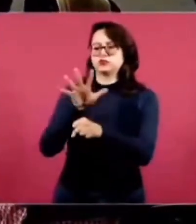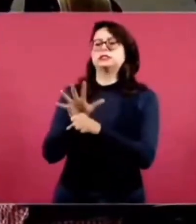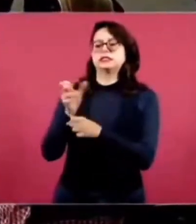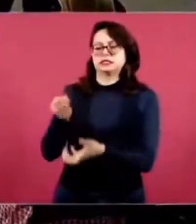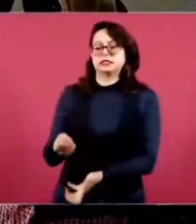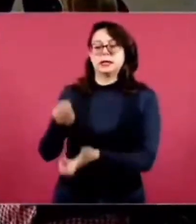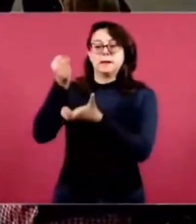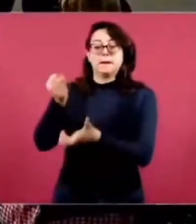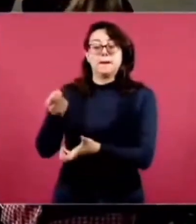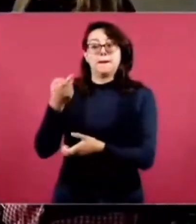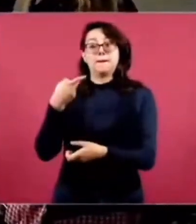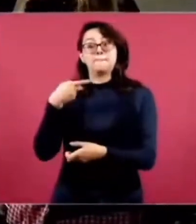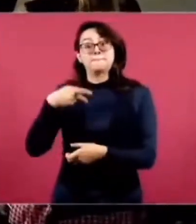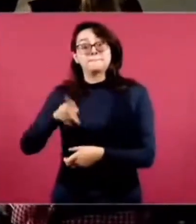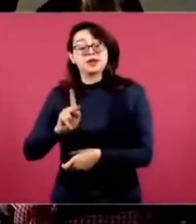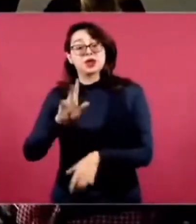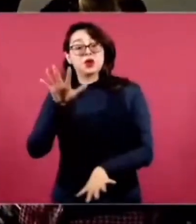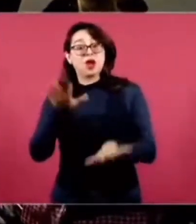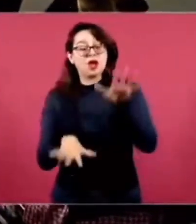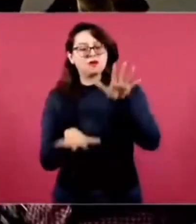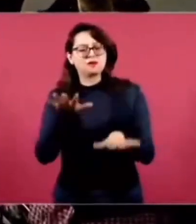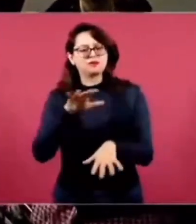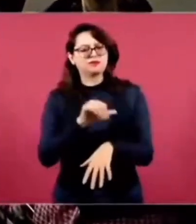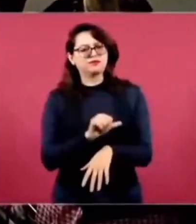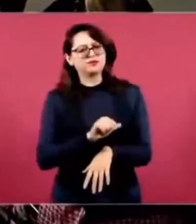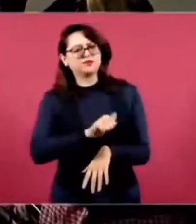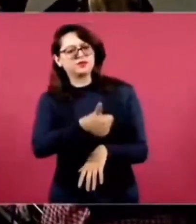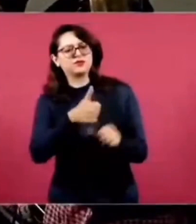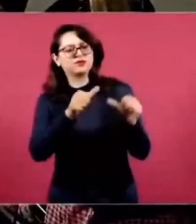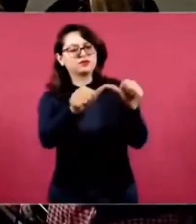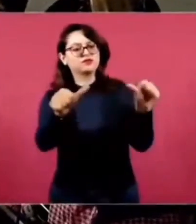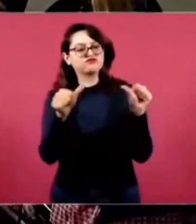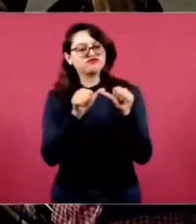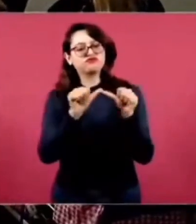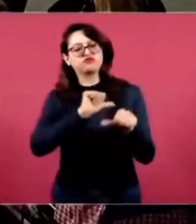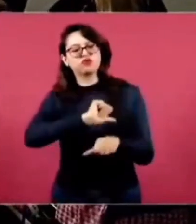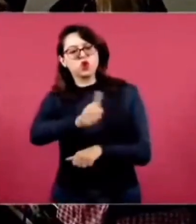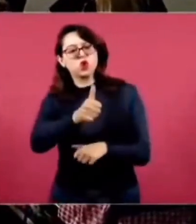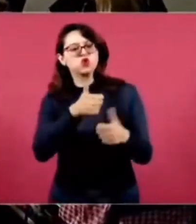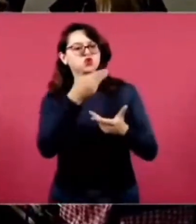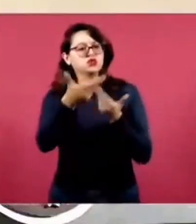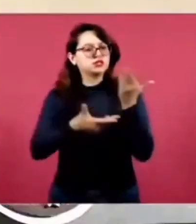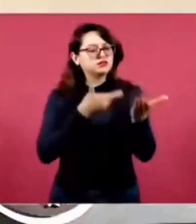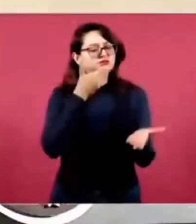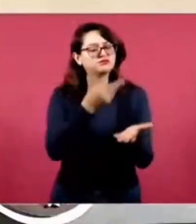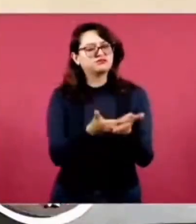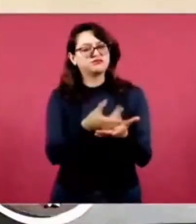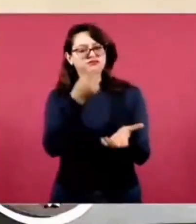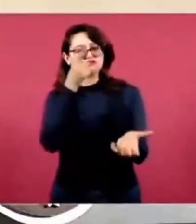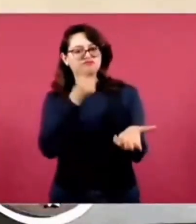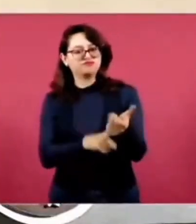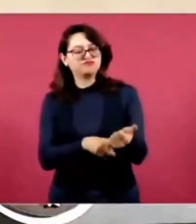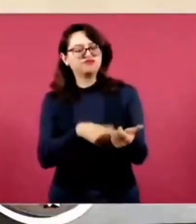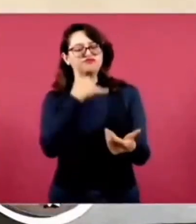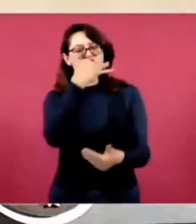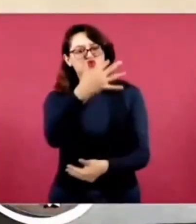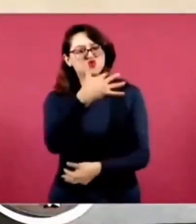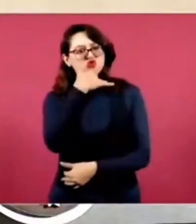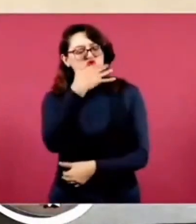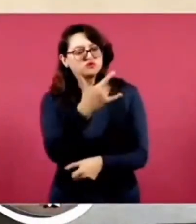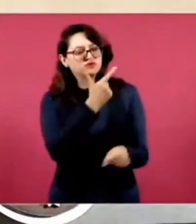bien, o que tienen evidentes trazos de corrupción, como algunas tiendas del Issste,